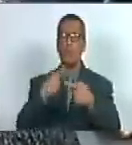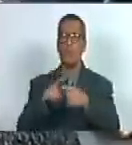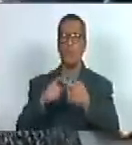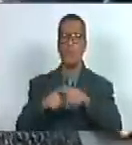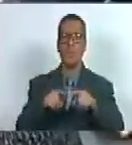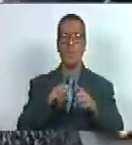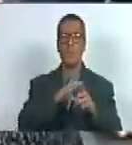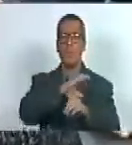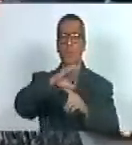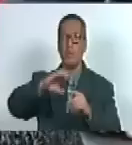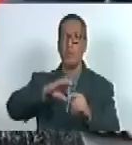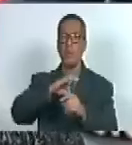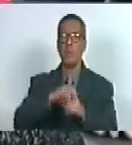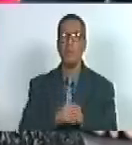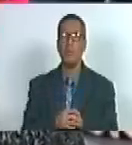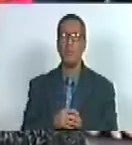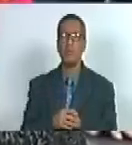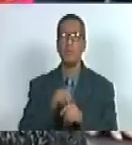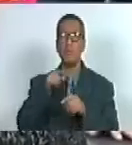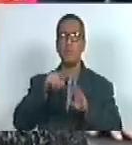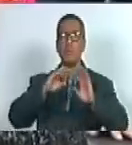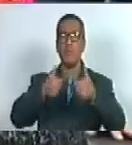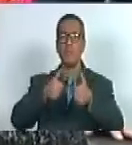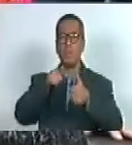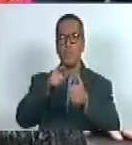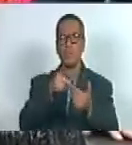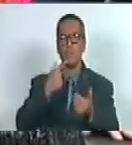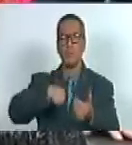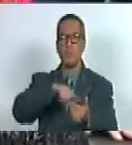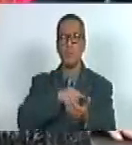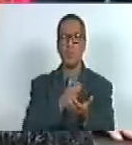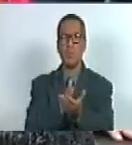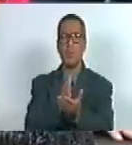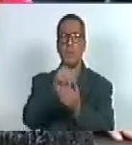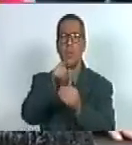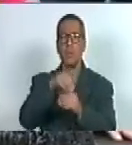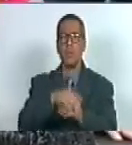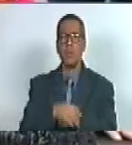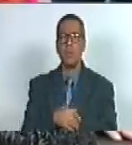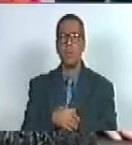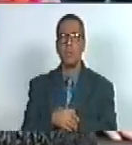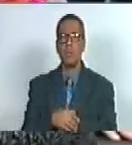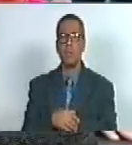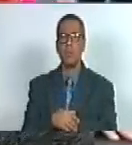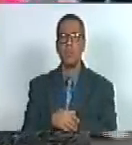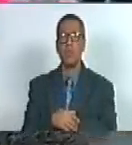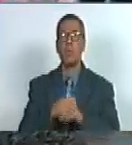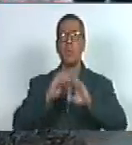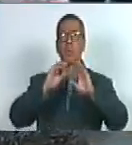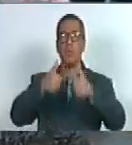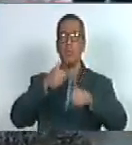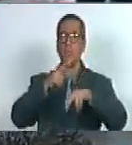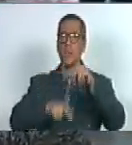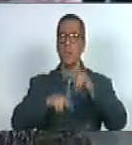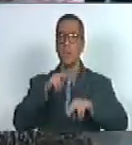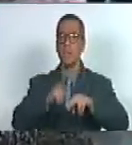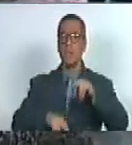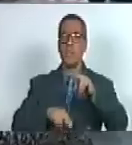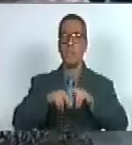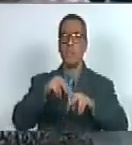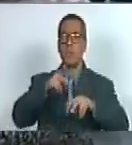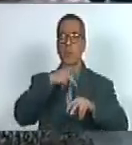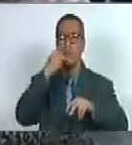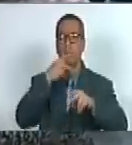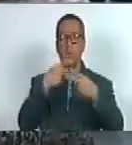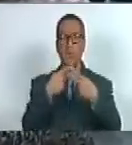desde allí iniciamos esa ruta desde allí comenzamos a ser sujetos de políticas